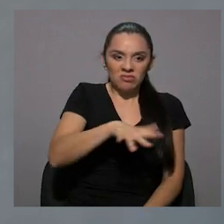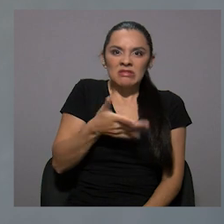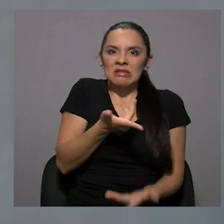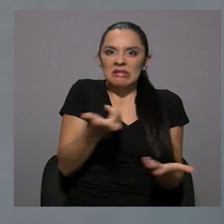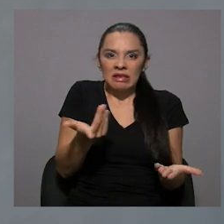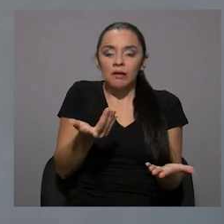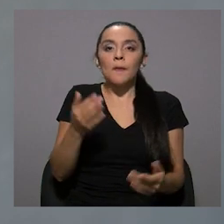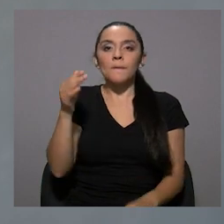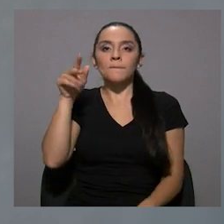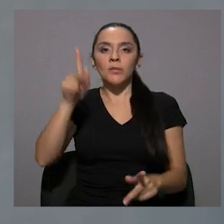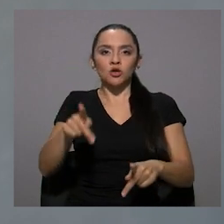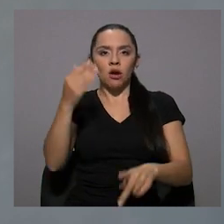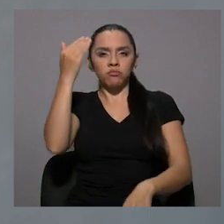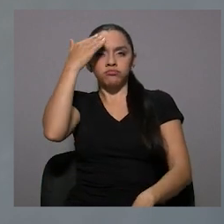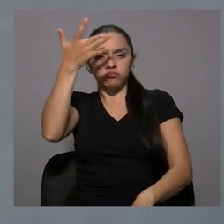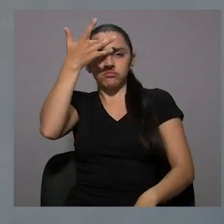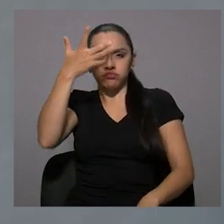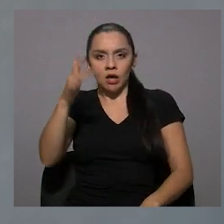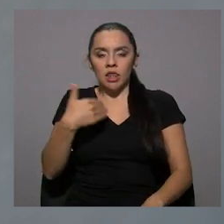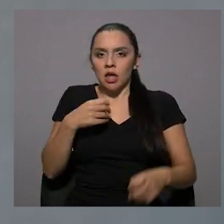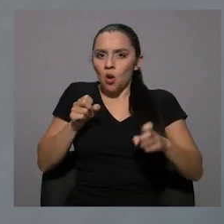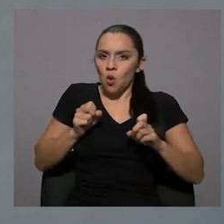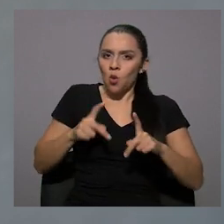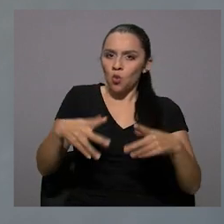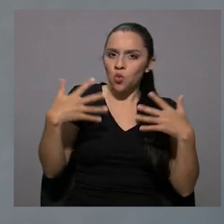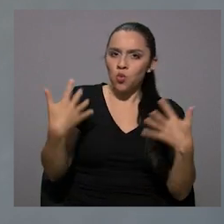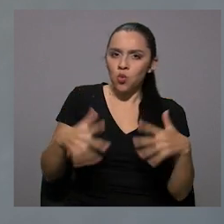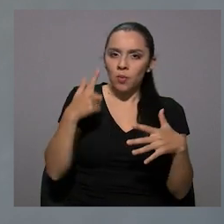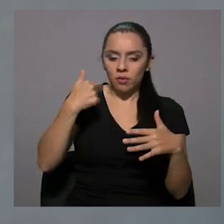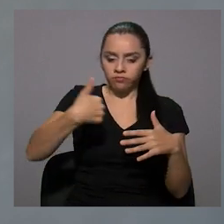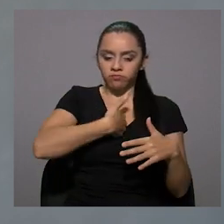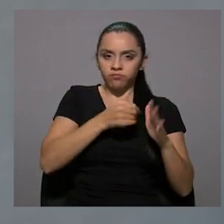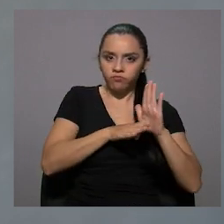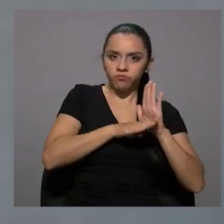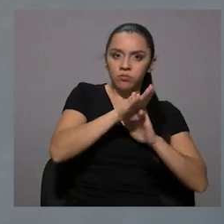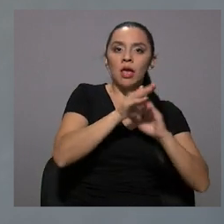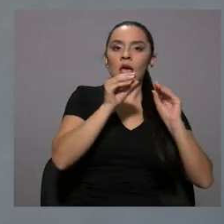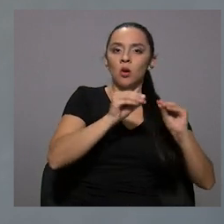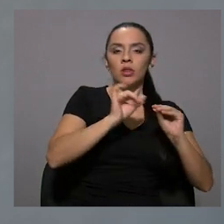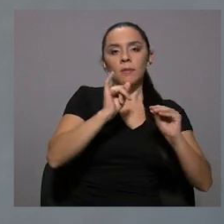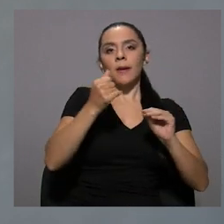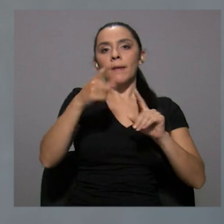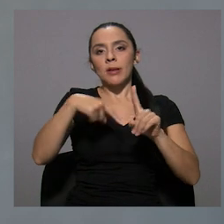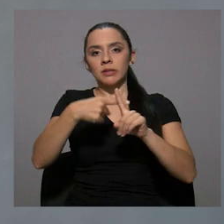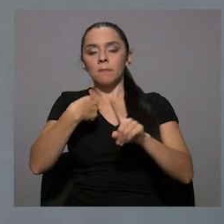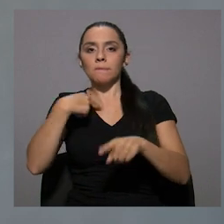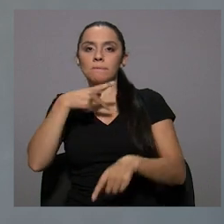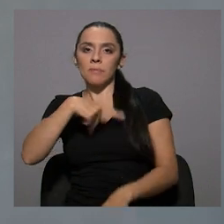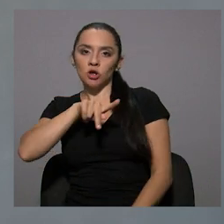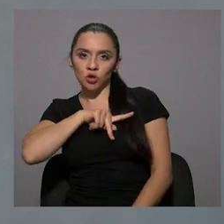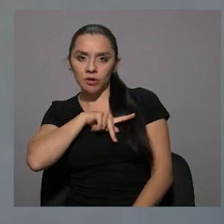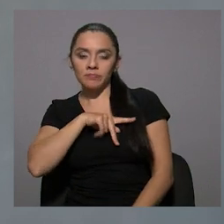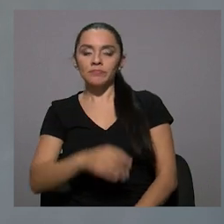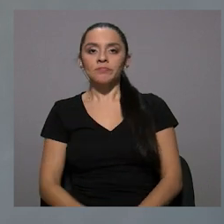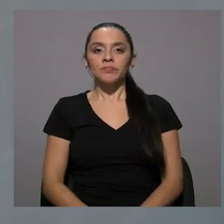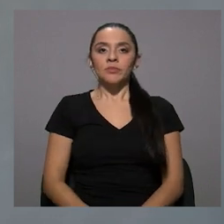y tener oportunidades, grandes oportunidades para poder crecer tanto académica como personalmente.